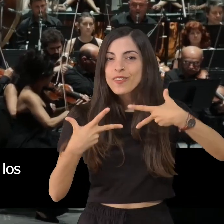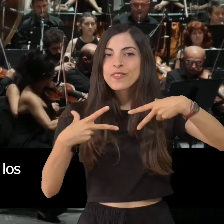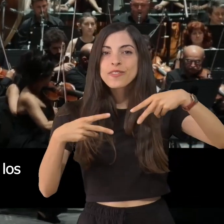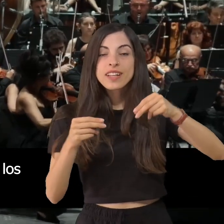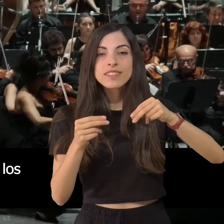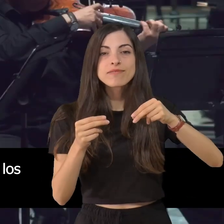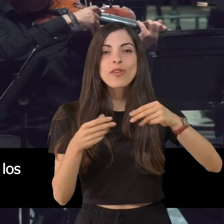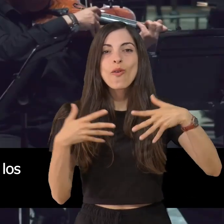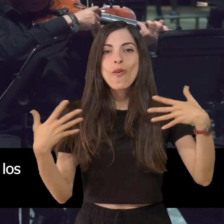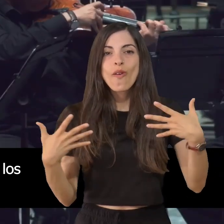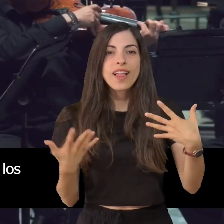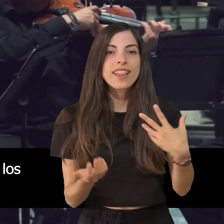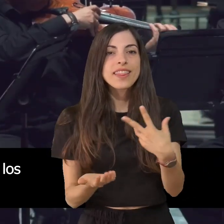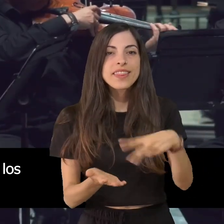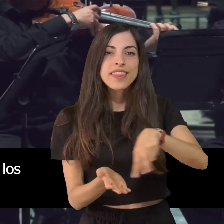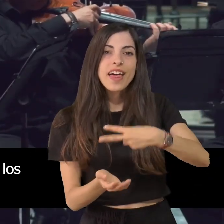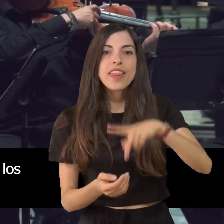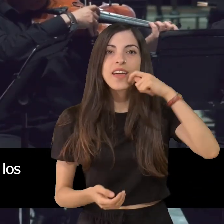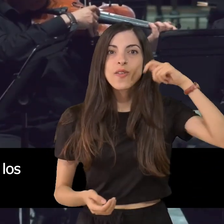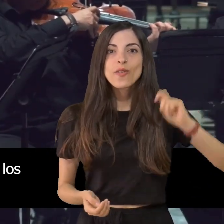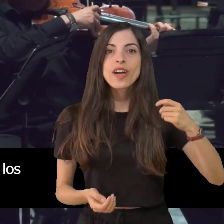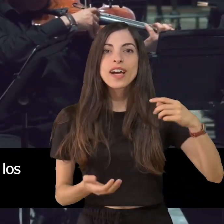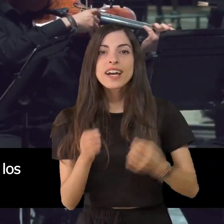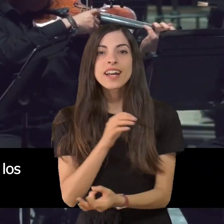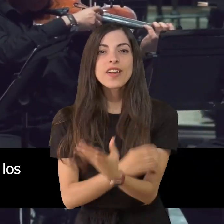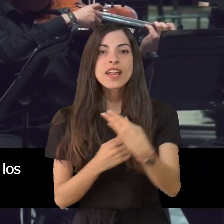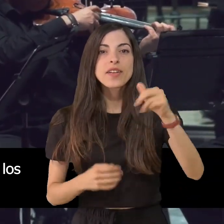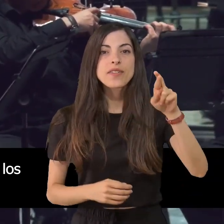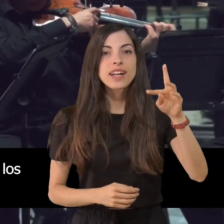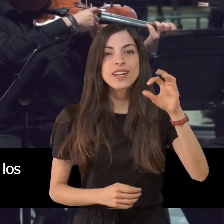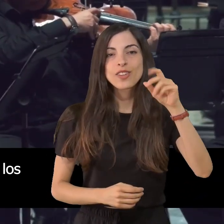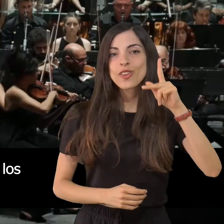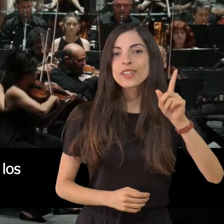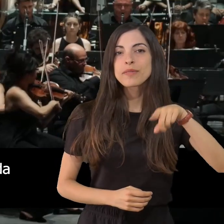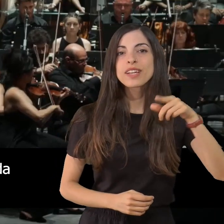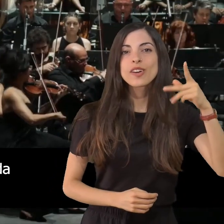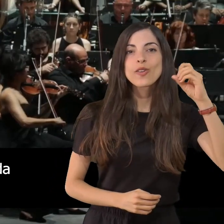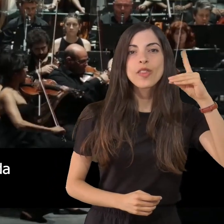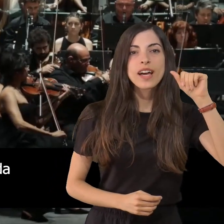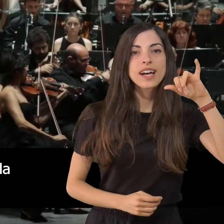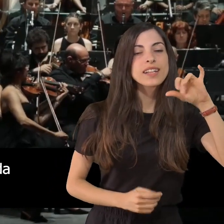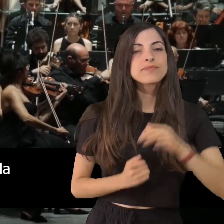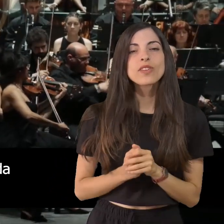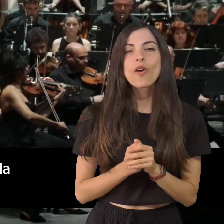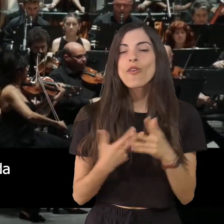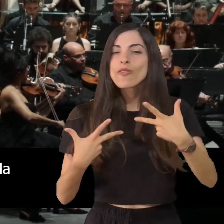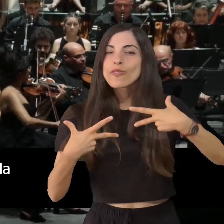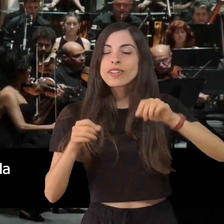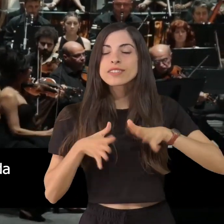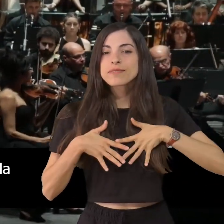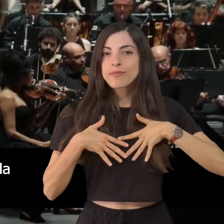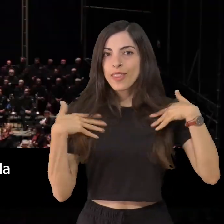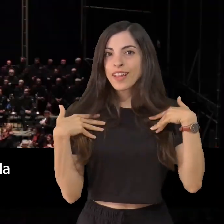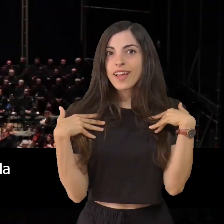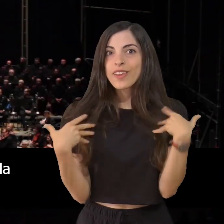se pondrá con las danzas húngaras de los compositores Bartóth y Codaly. Un final trepidante que contará con la directora invitada